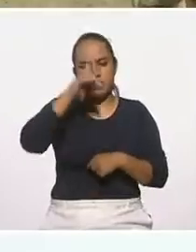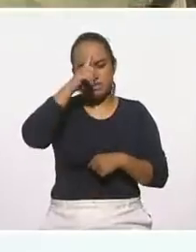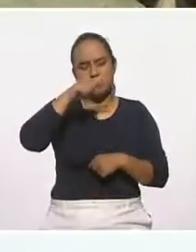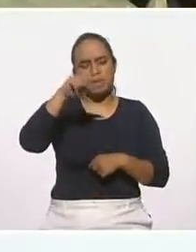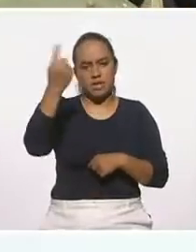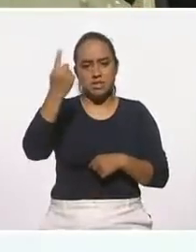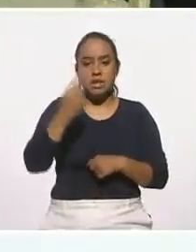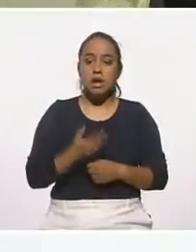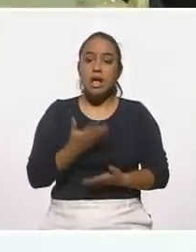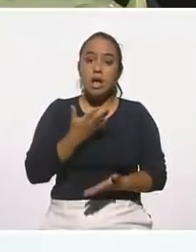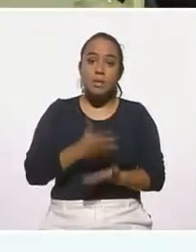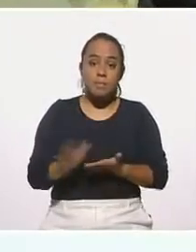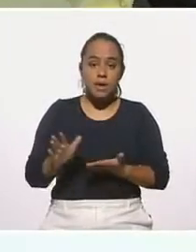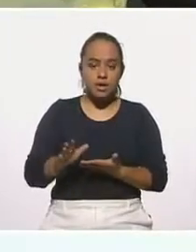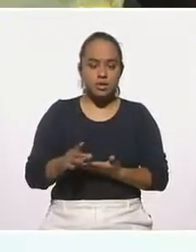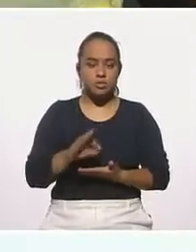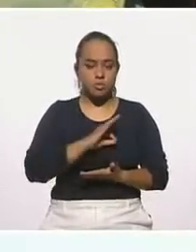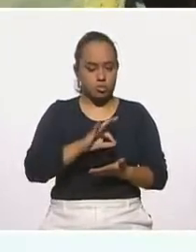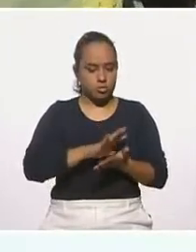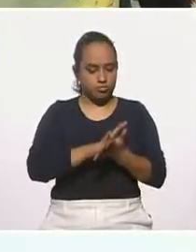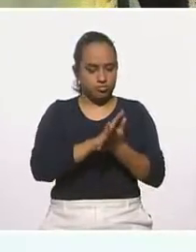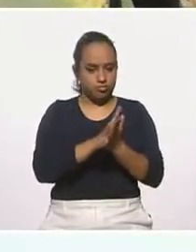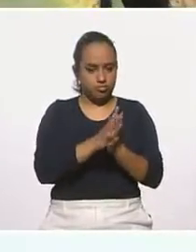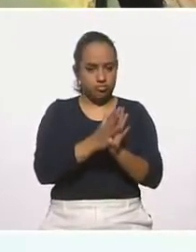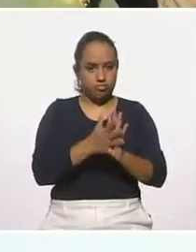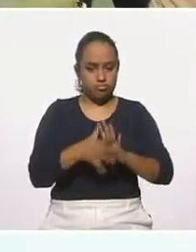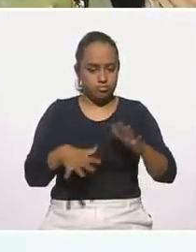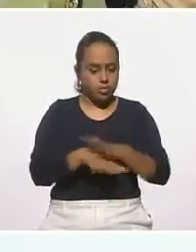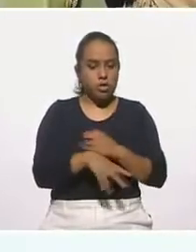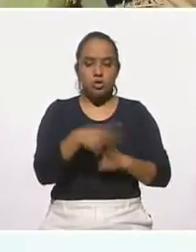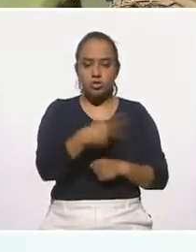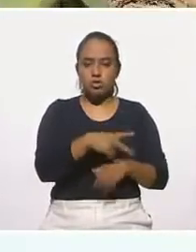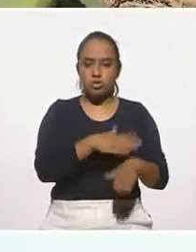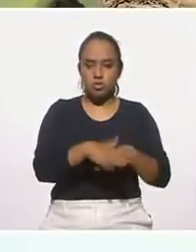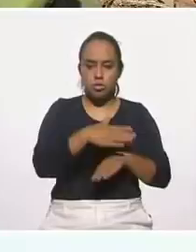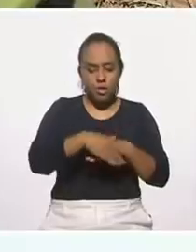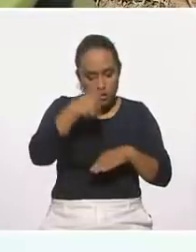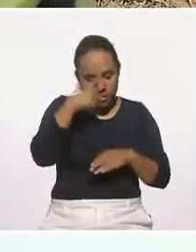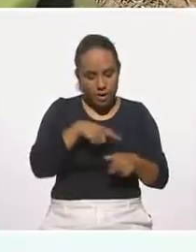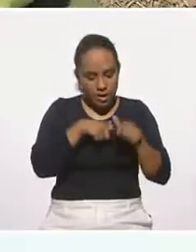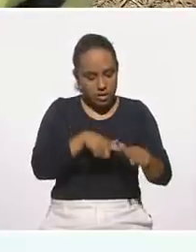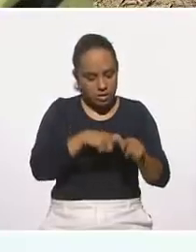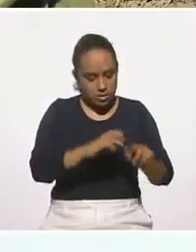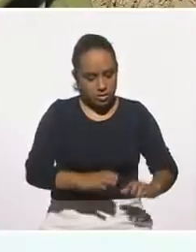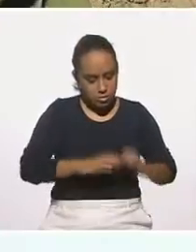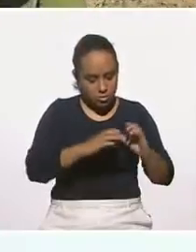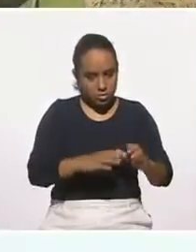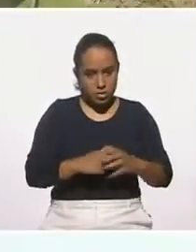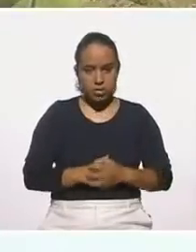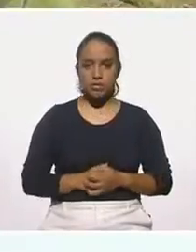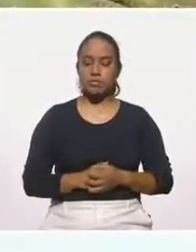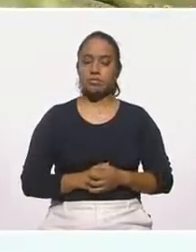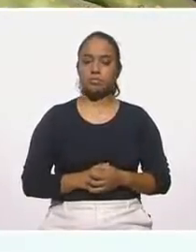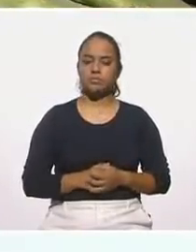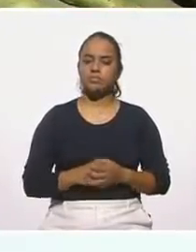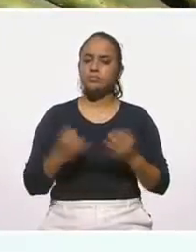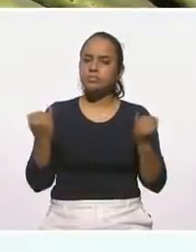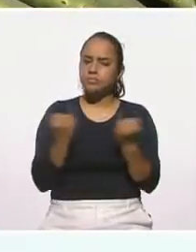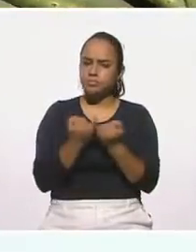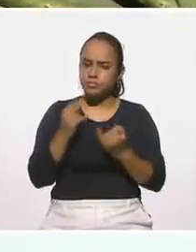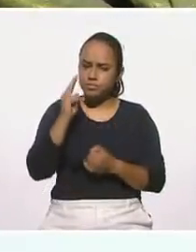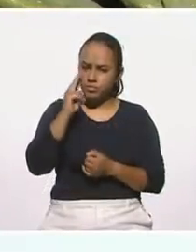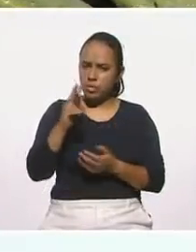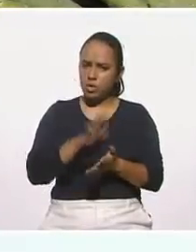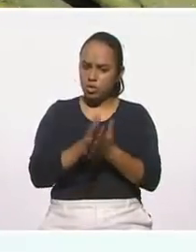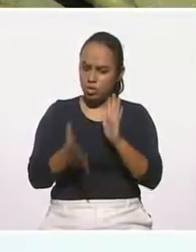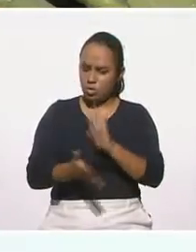¿verdad? Y también es una forma de transformación de nuestro nopal para su conservación. También vemos que lo pueden utilizar en